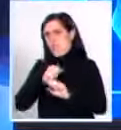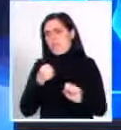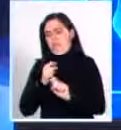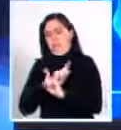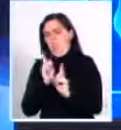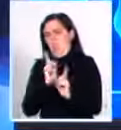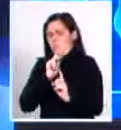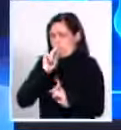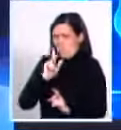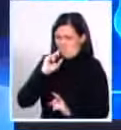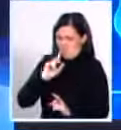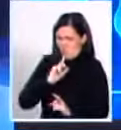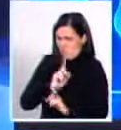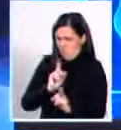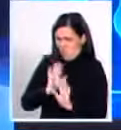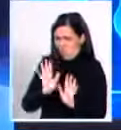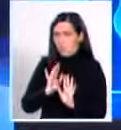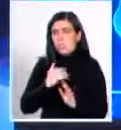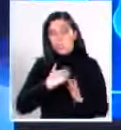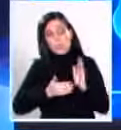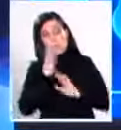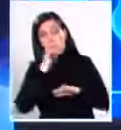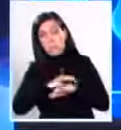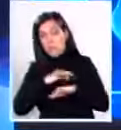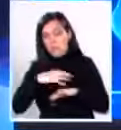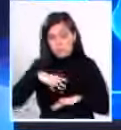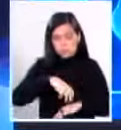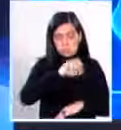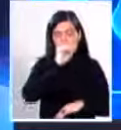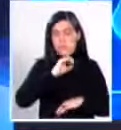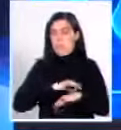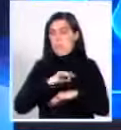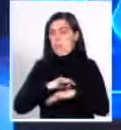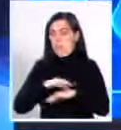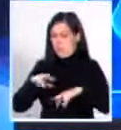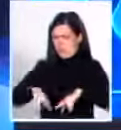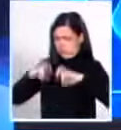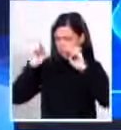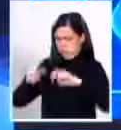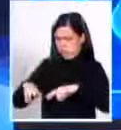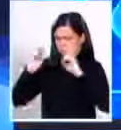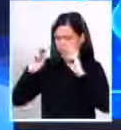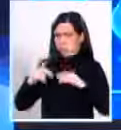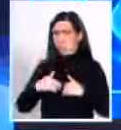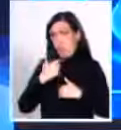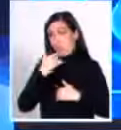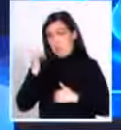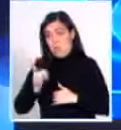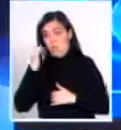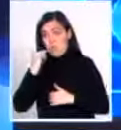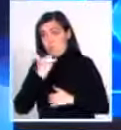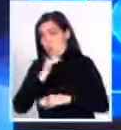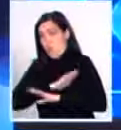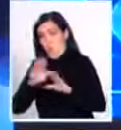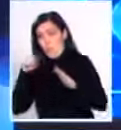finalmente me llevaron a un otorrino. Y el otorrino, después de sesudas y lucuraciones, dictaminó. Este pibe es sordo